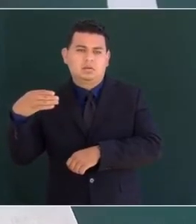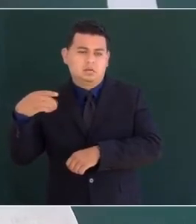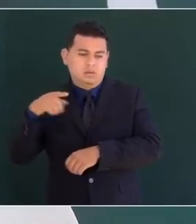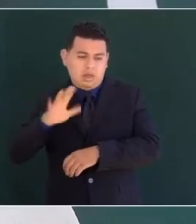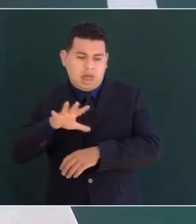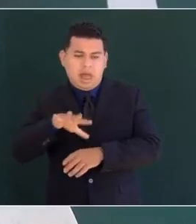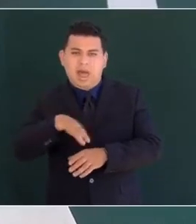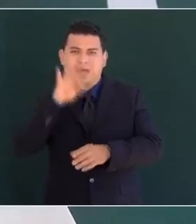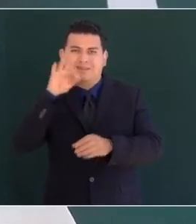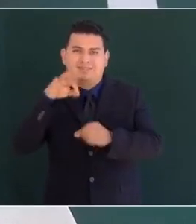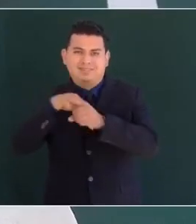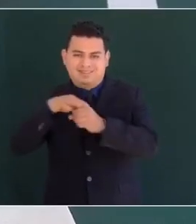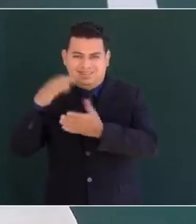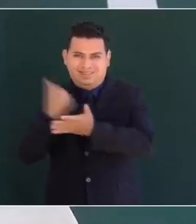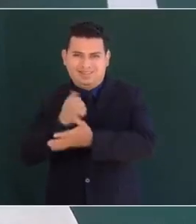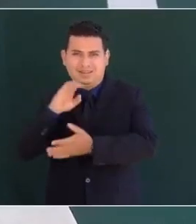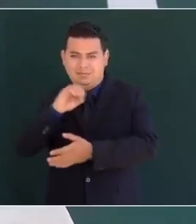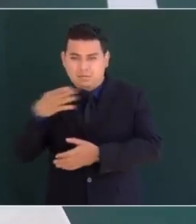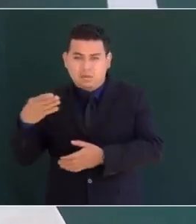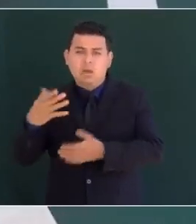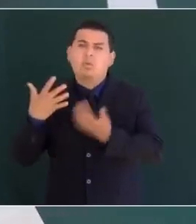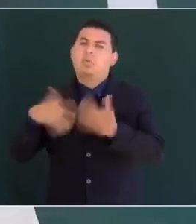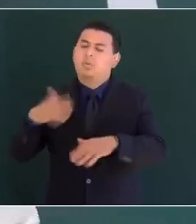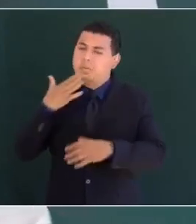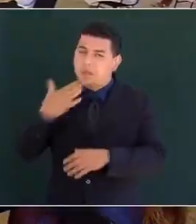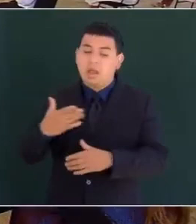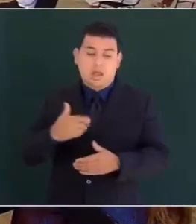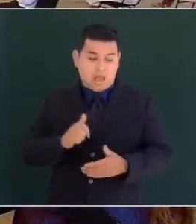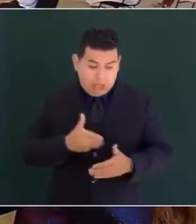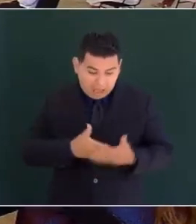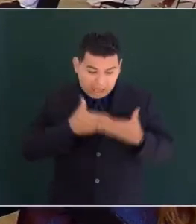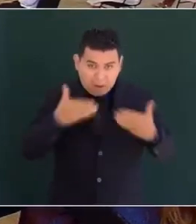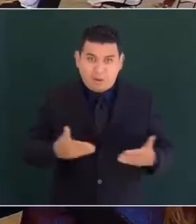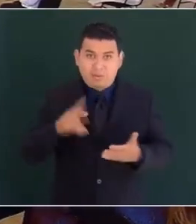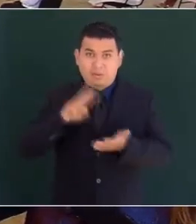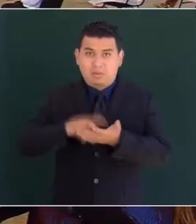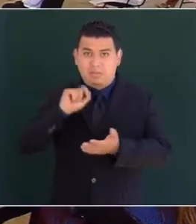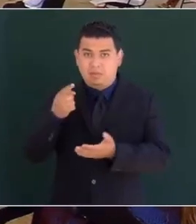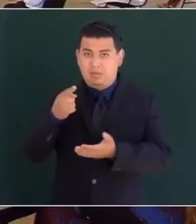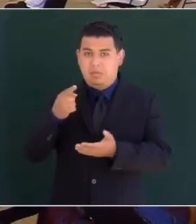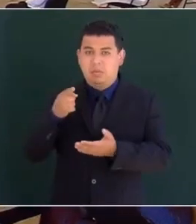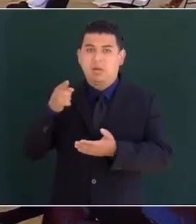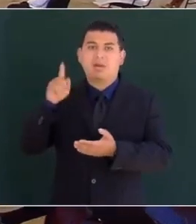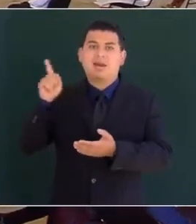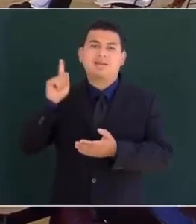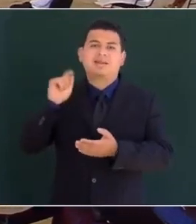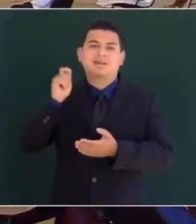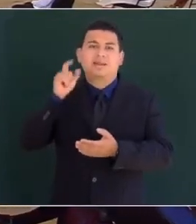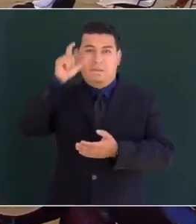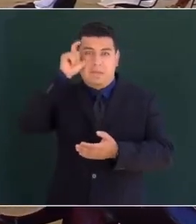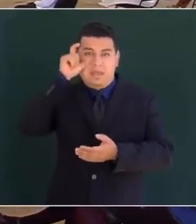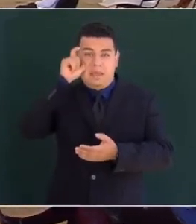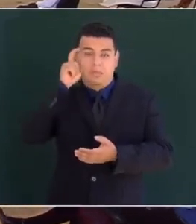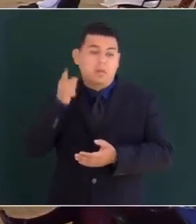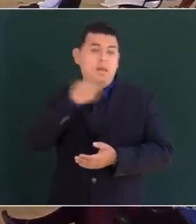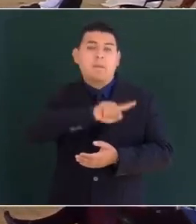y estoy feliz de que ahora tenemos una mujer afroamericana como vicepresidenta. Pero también